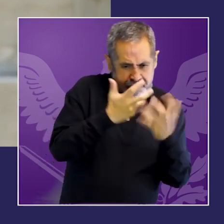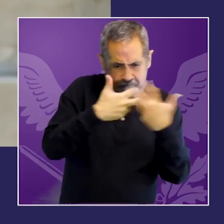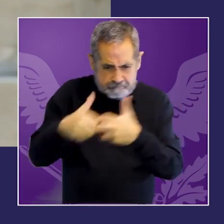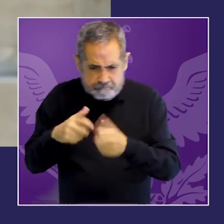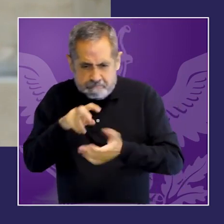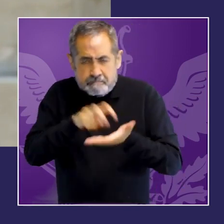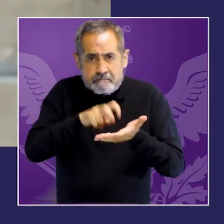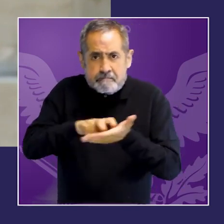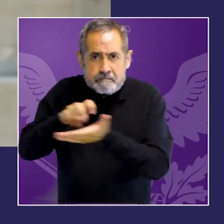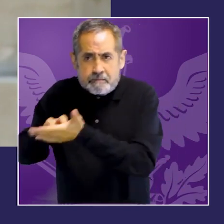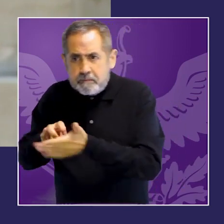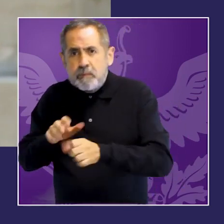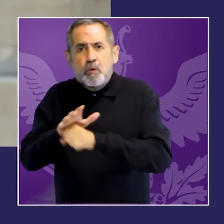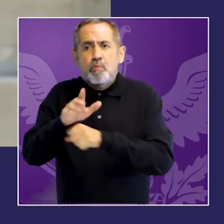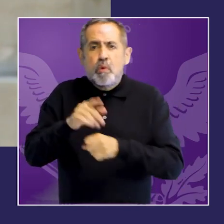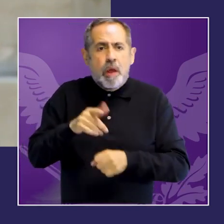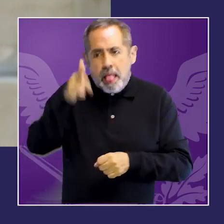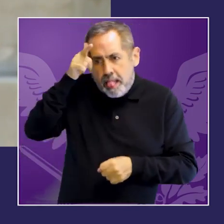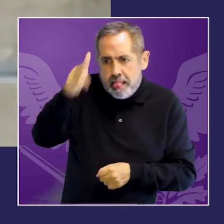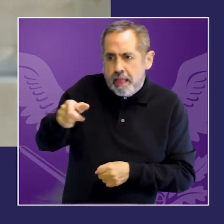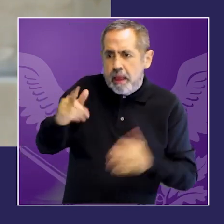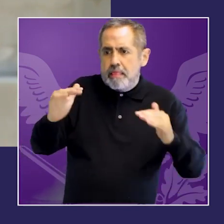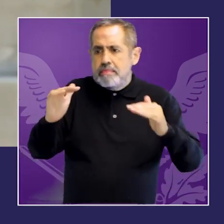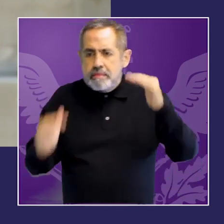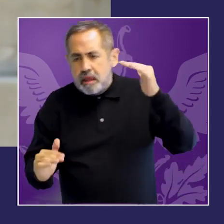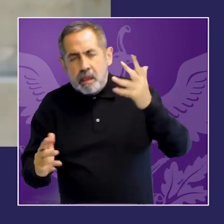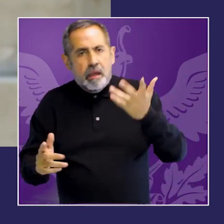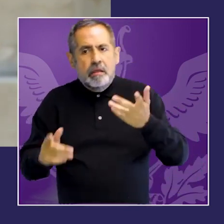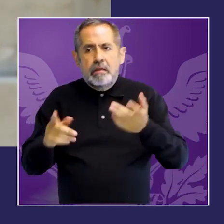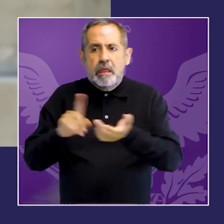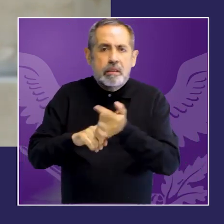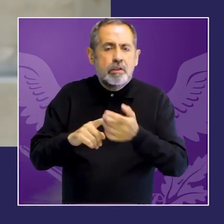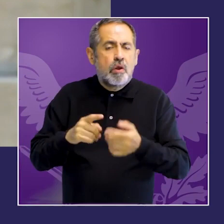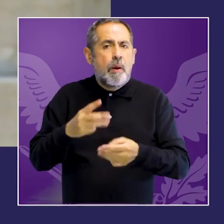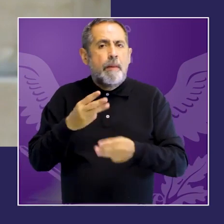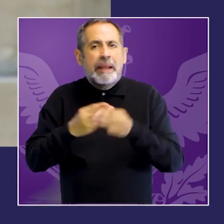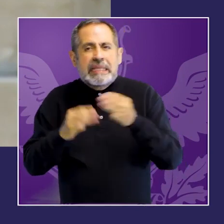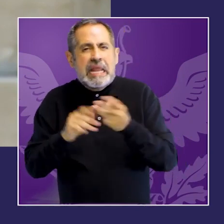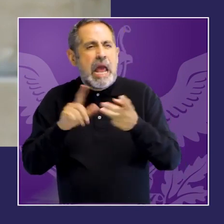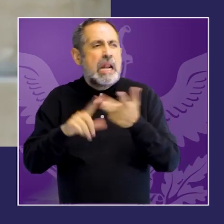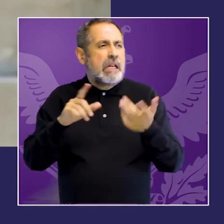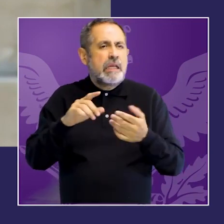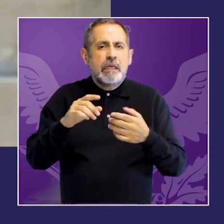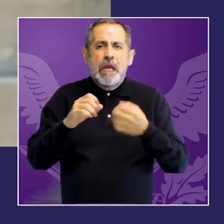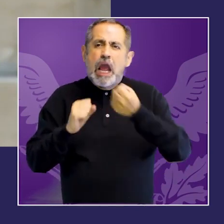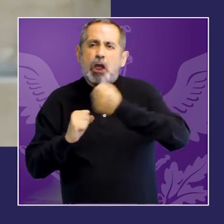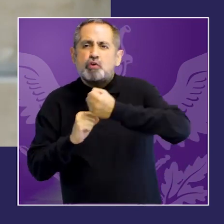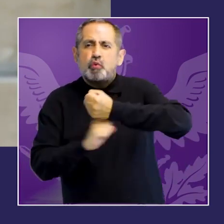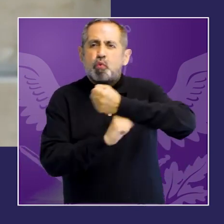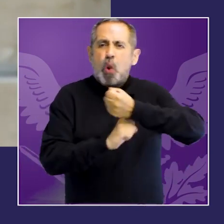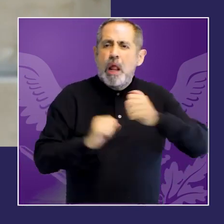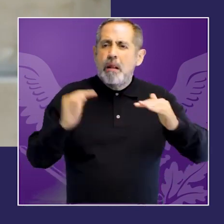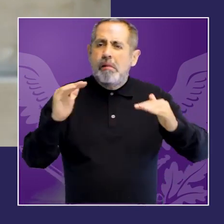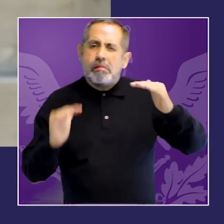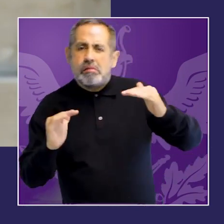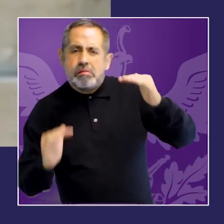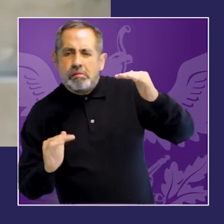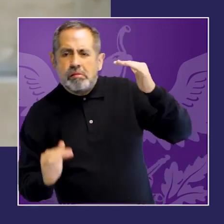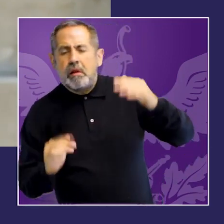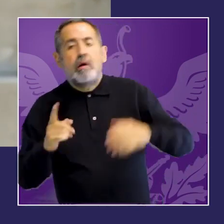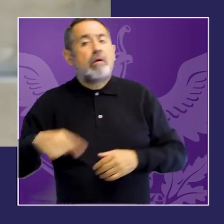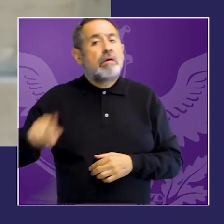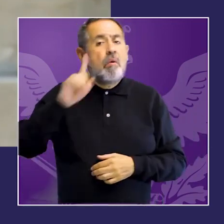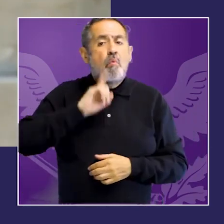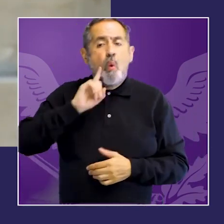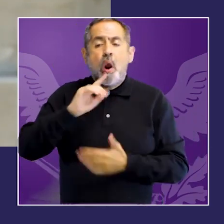en personas atravesadas por diversos factores y circunstancias comprendiendo no solamente el concepto de género sino como también